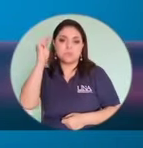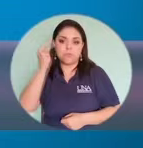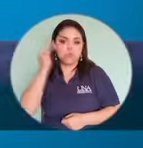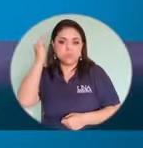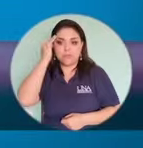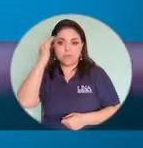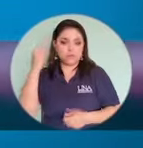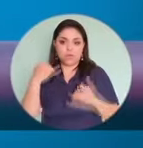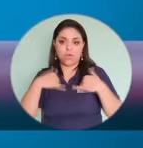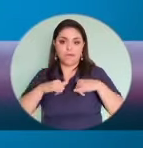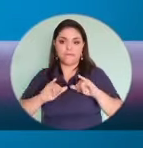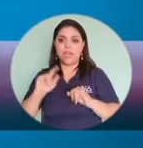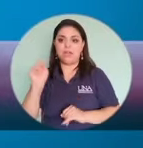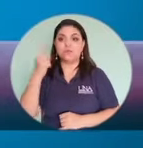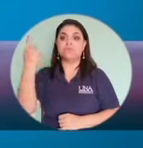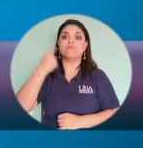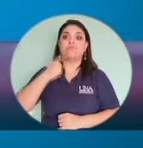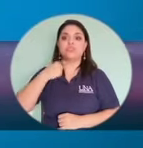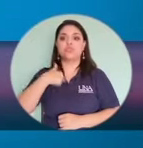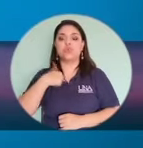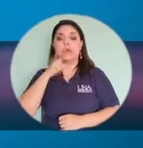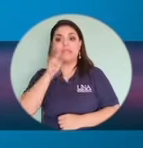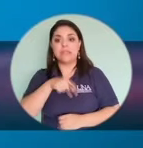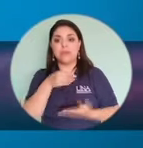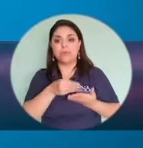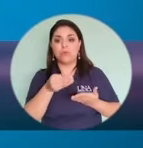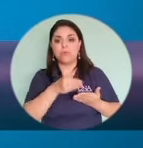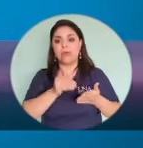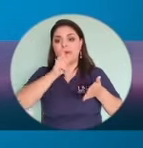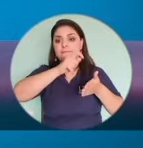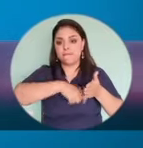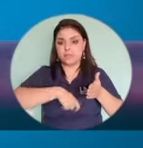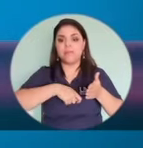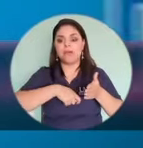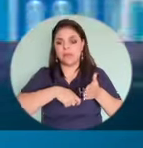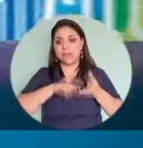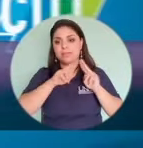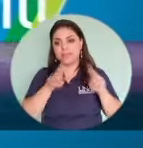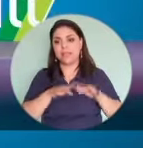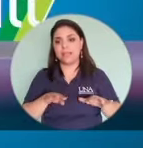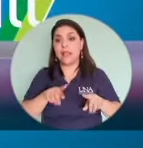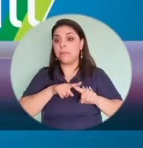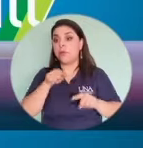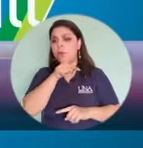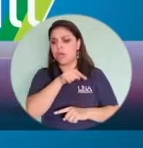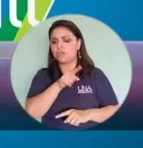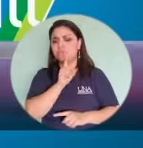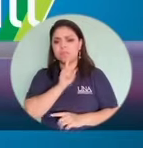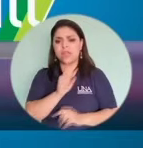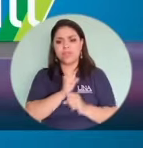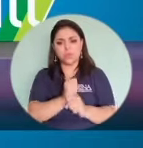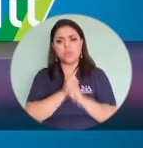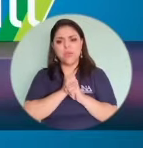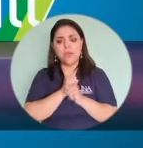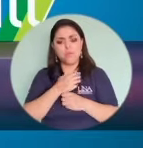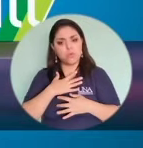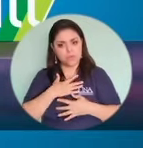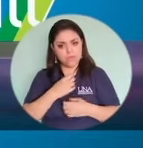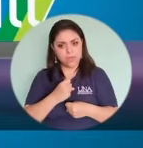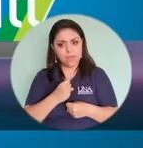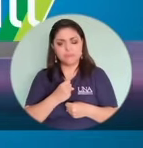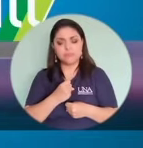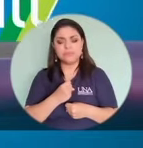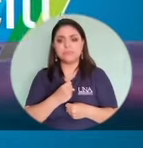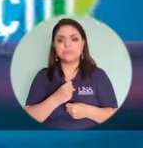todavía no sea de forma generalizada que se esté dando la firma digital. Pero sin duda es un elemento de seguridad bastante